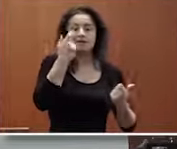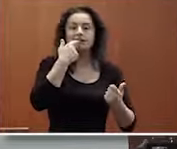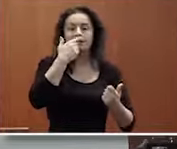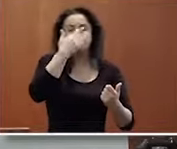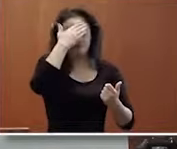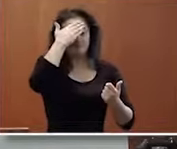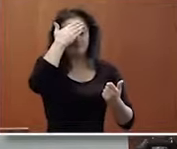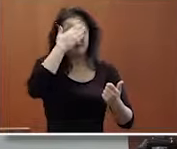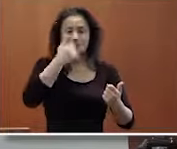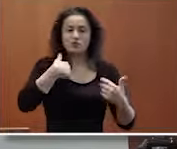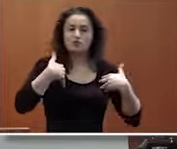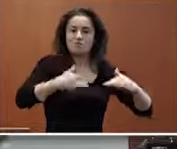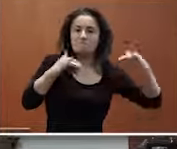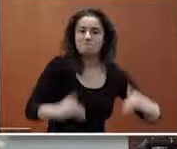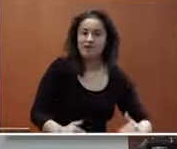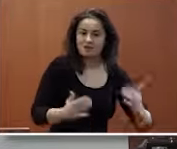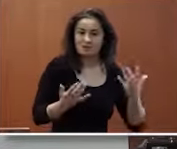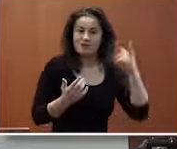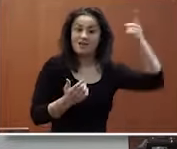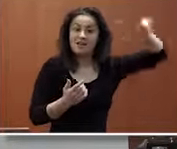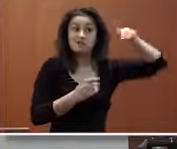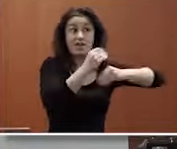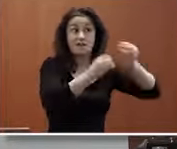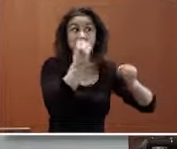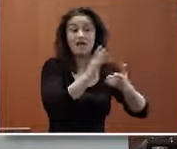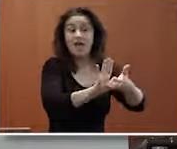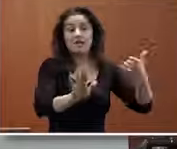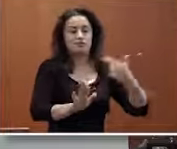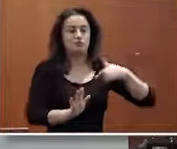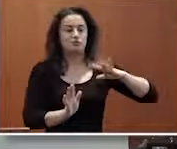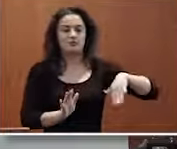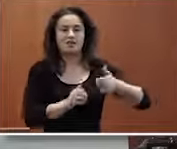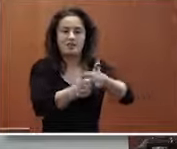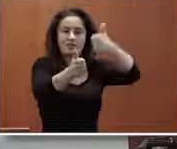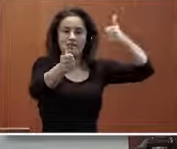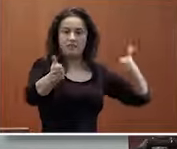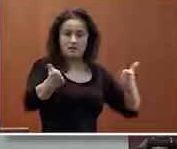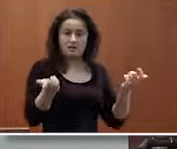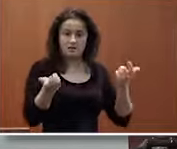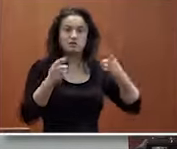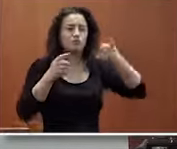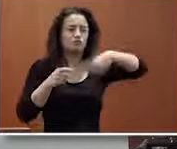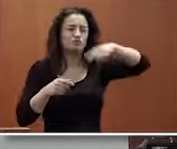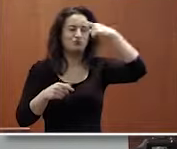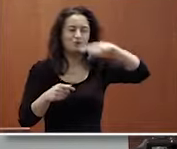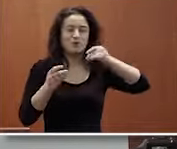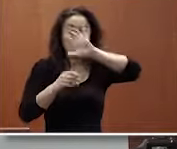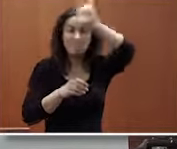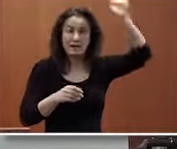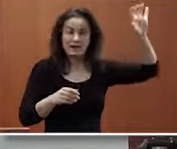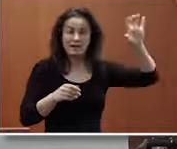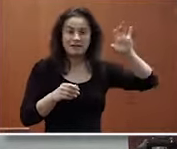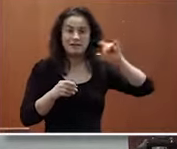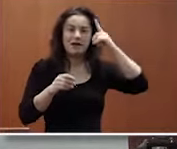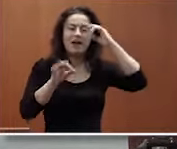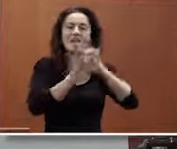camino de aprendizaje que nosotros que llevamos muchos años sino que harán las cosas bien antes tratarán de saltarse todo el mundo sabe que en muchos países donde ya